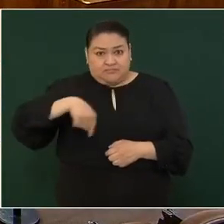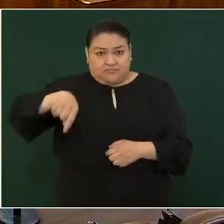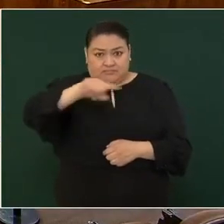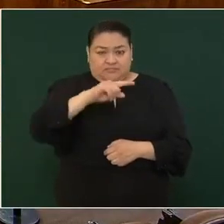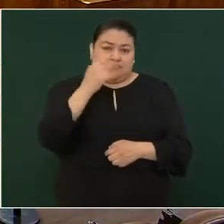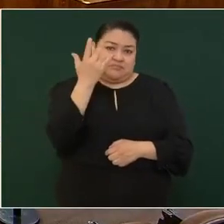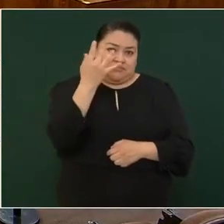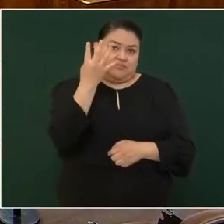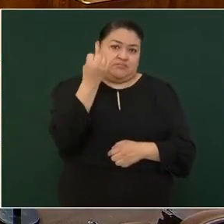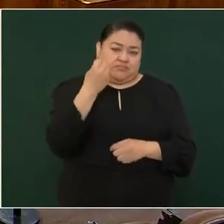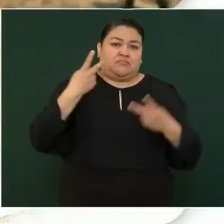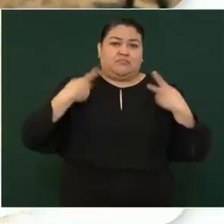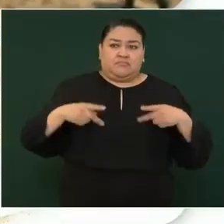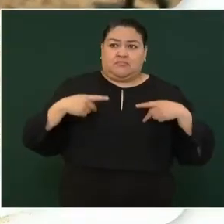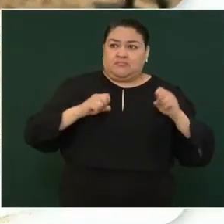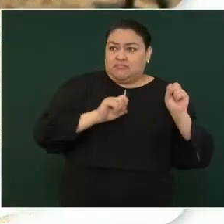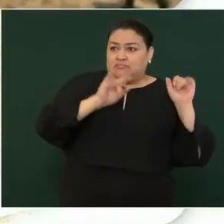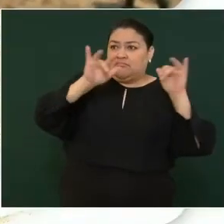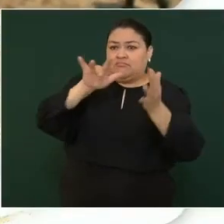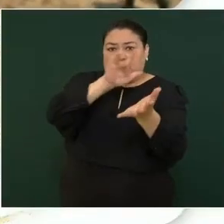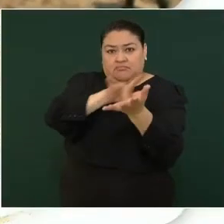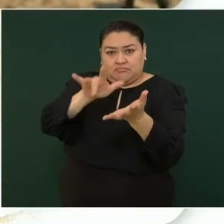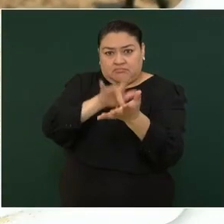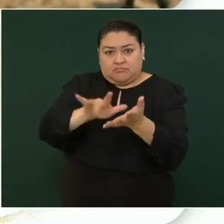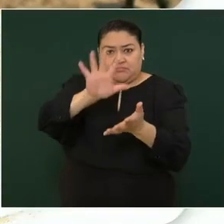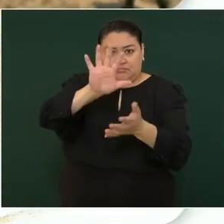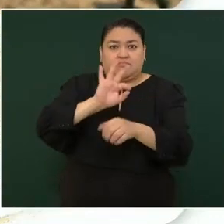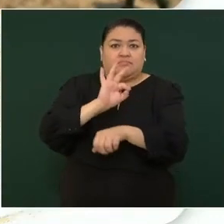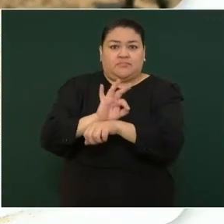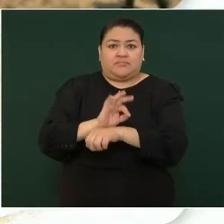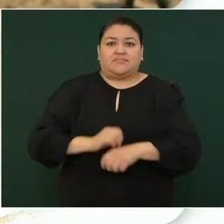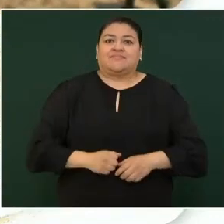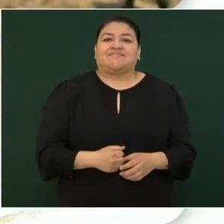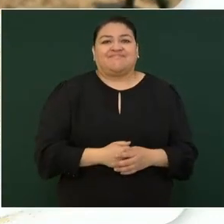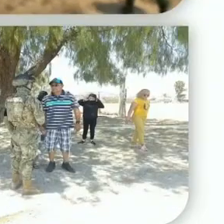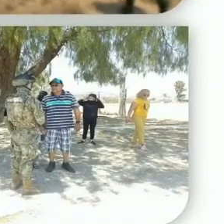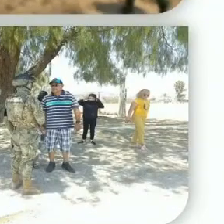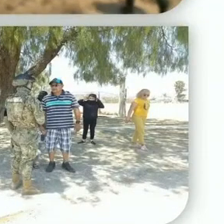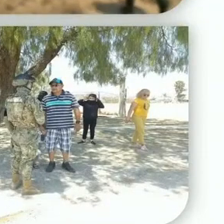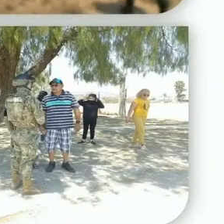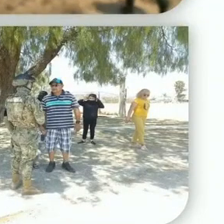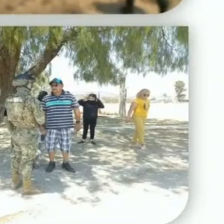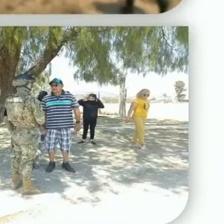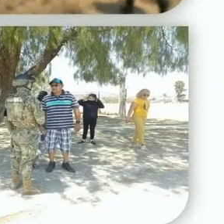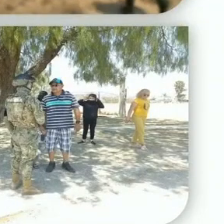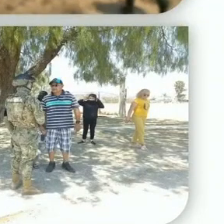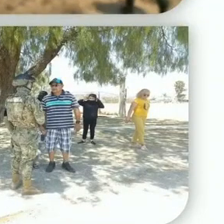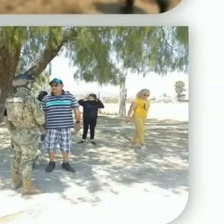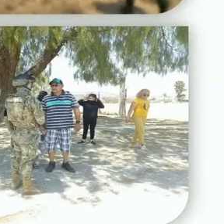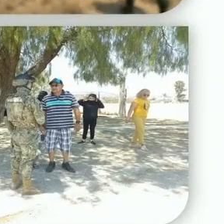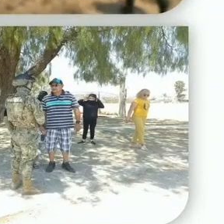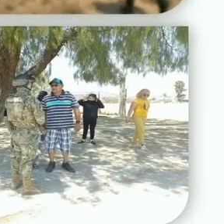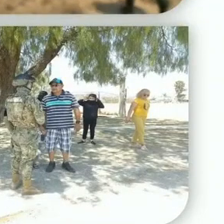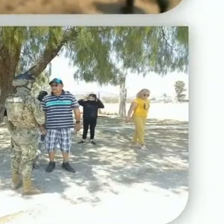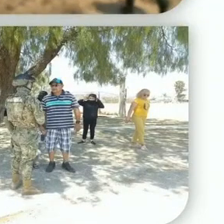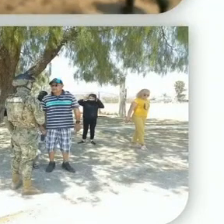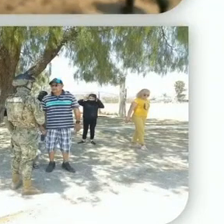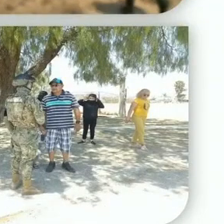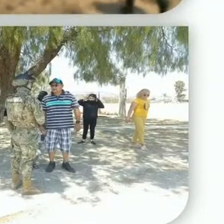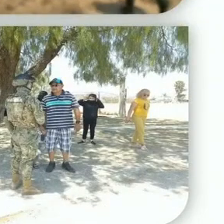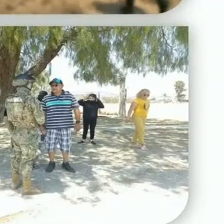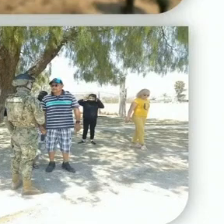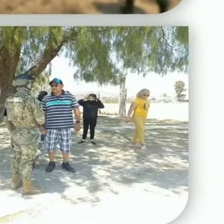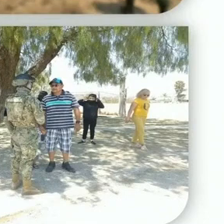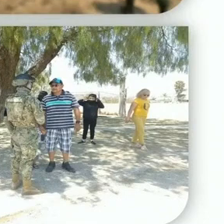elementos, asistiendo a cinco personas. También con motivo de alertamientos aéreos y